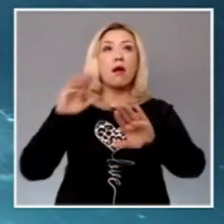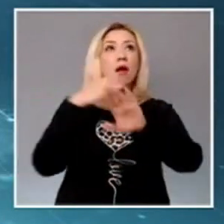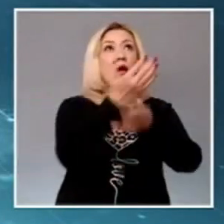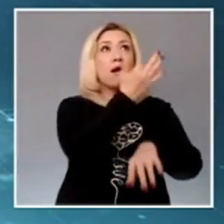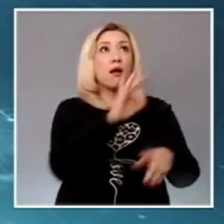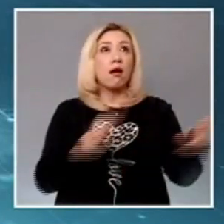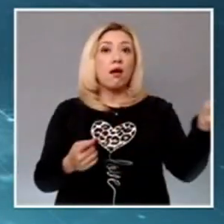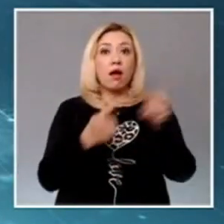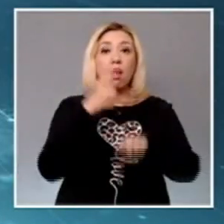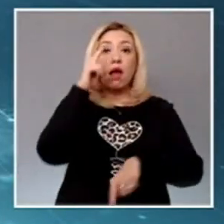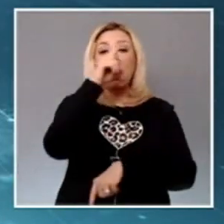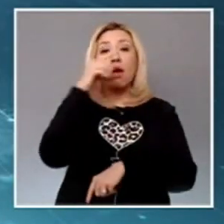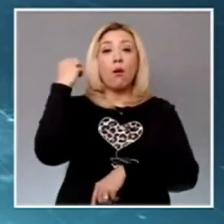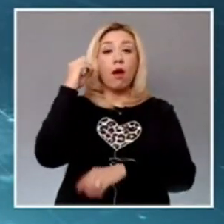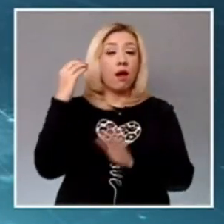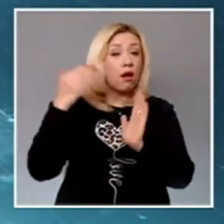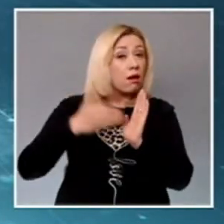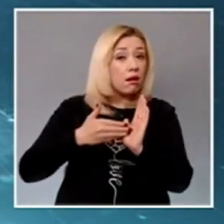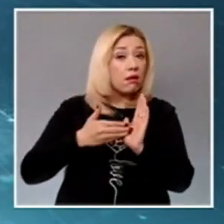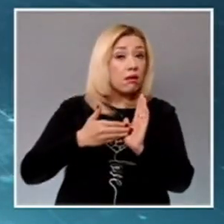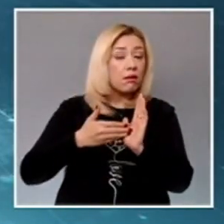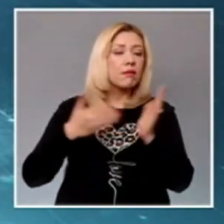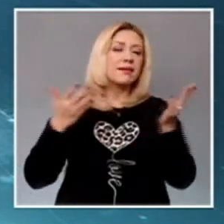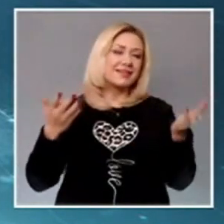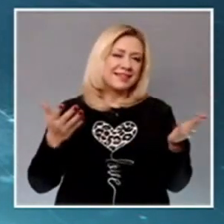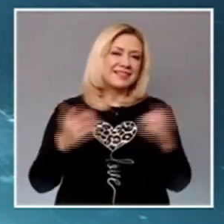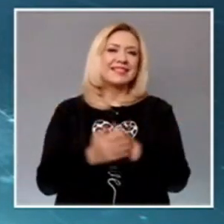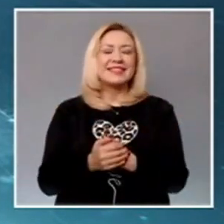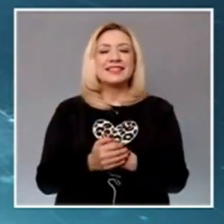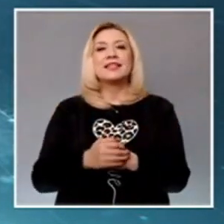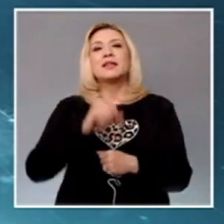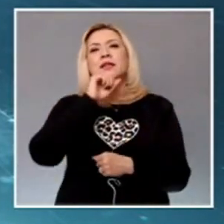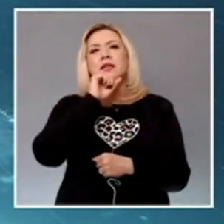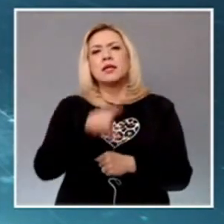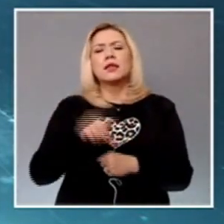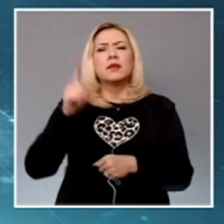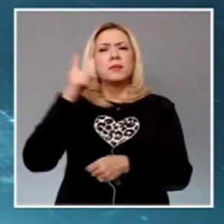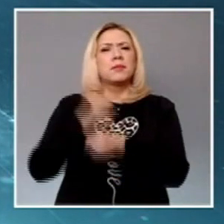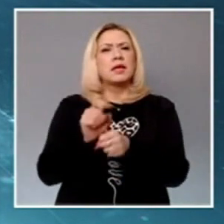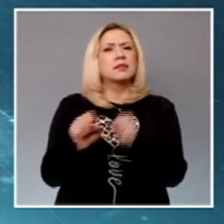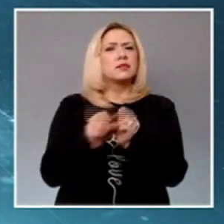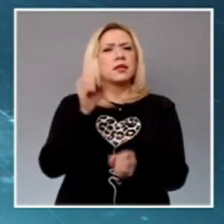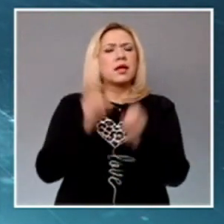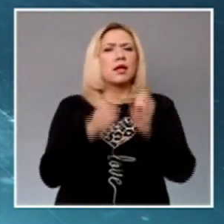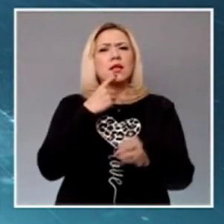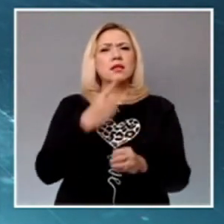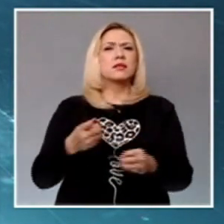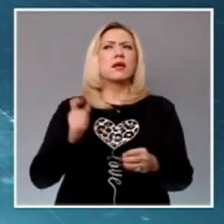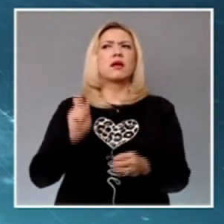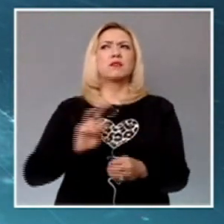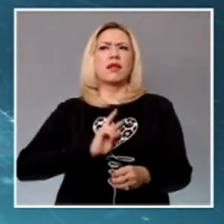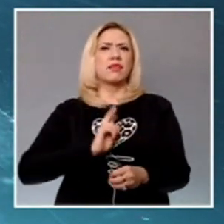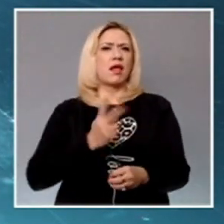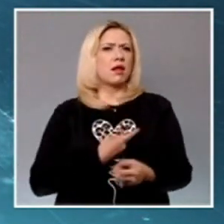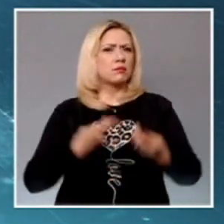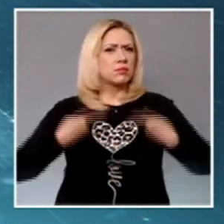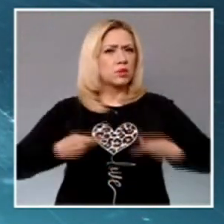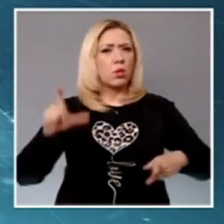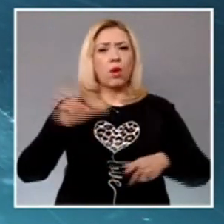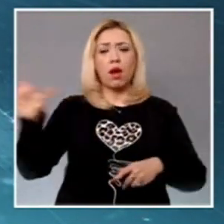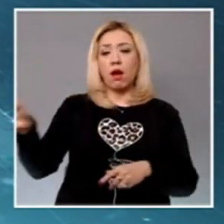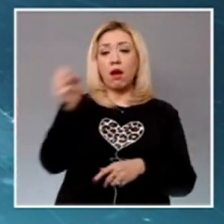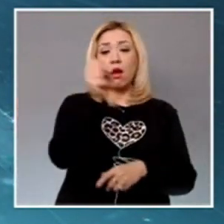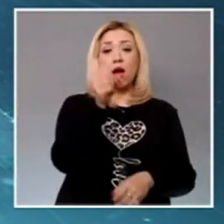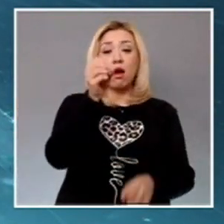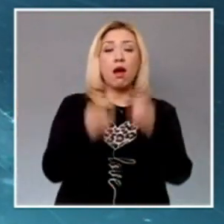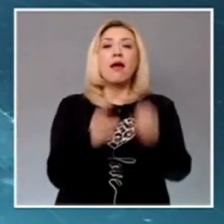La primera sala determinó que personas trans involucradas en procesos judiciales deben ser juzgadas con perspectiva de